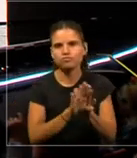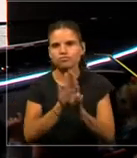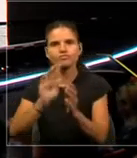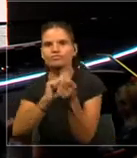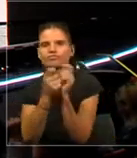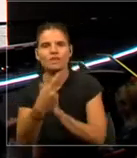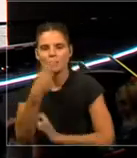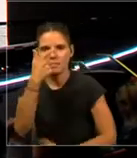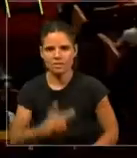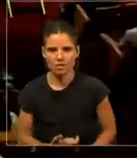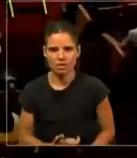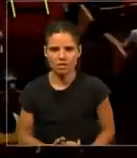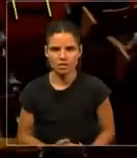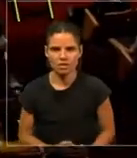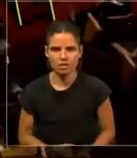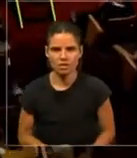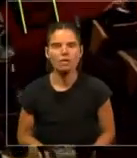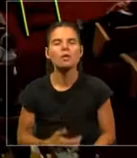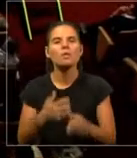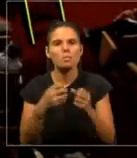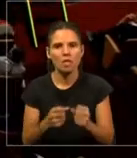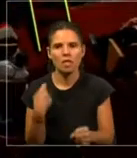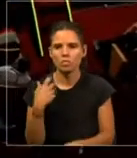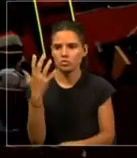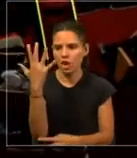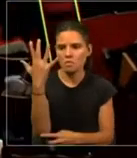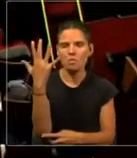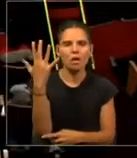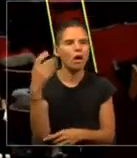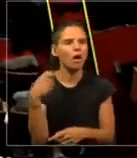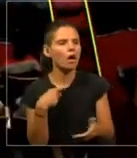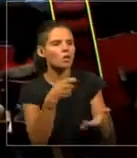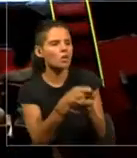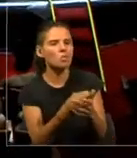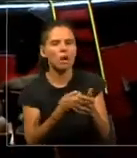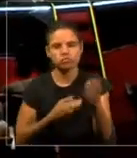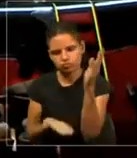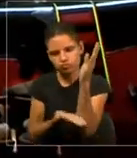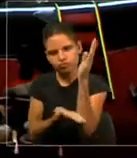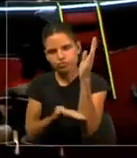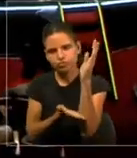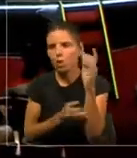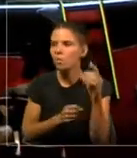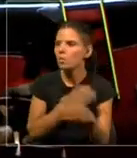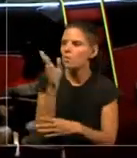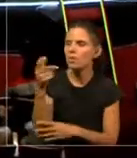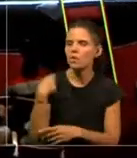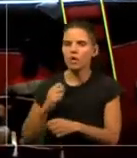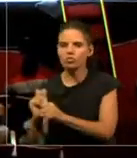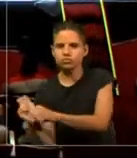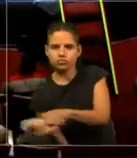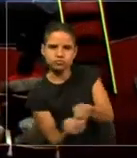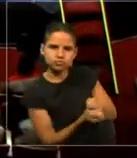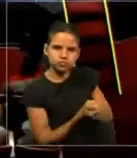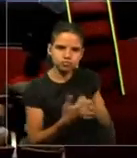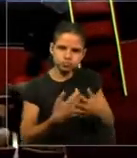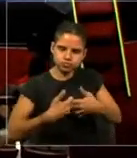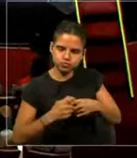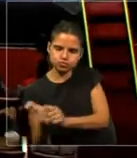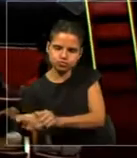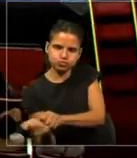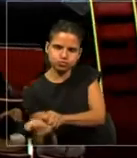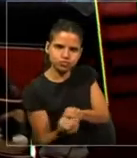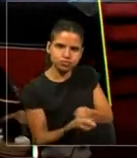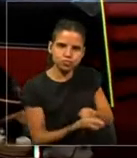comprando un serrucho. O podemos ir a Isi a comprarnos una motosierra. O